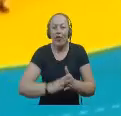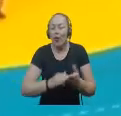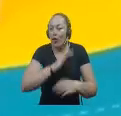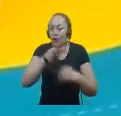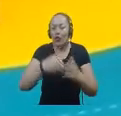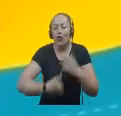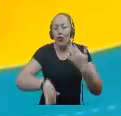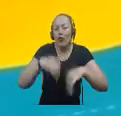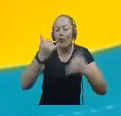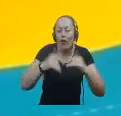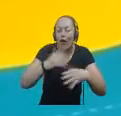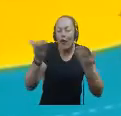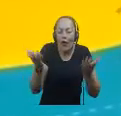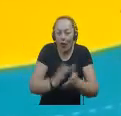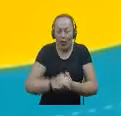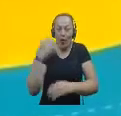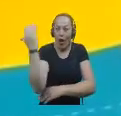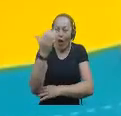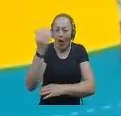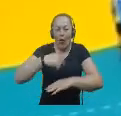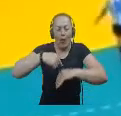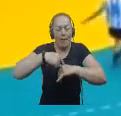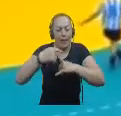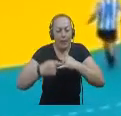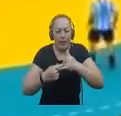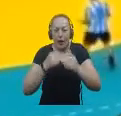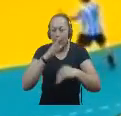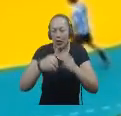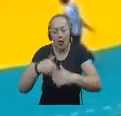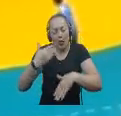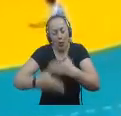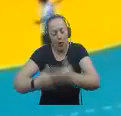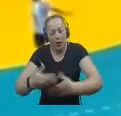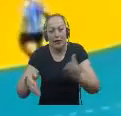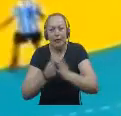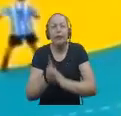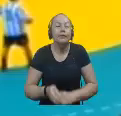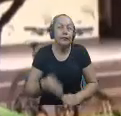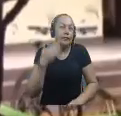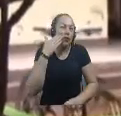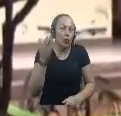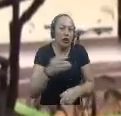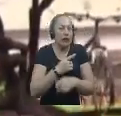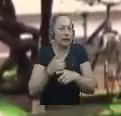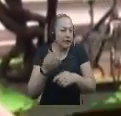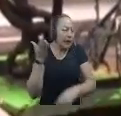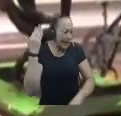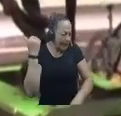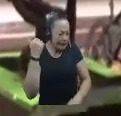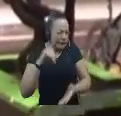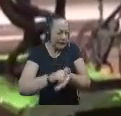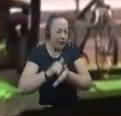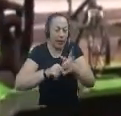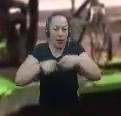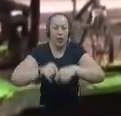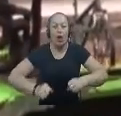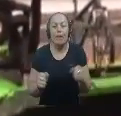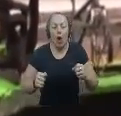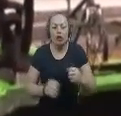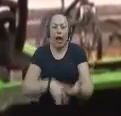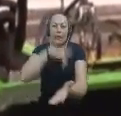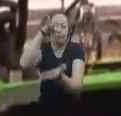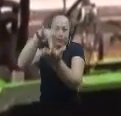Nacionales Y todo eso hace parte de este proceso La semana pasada estuvimos en un torneo en Bogotá